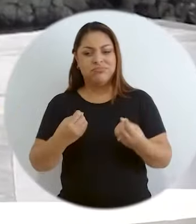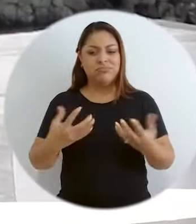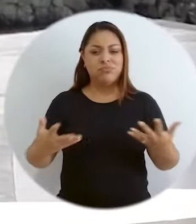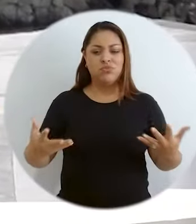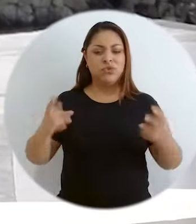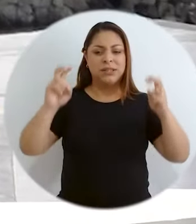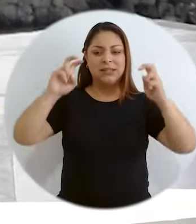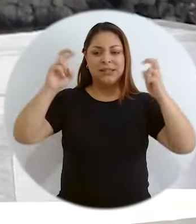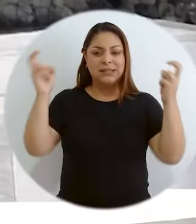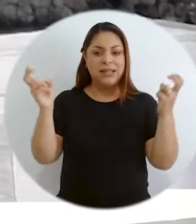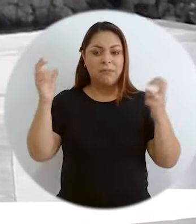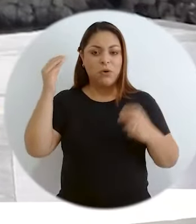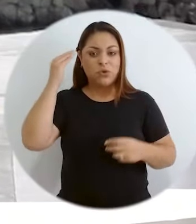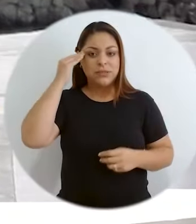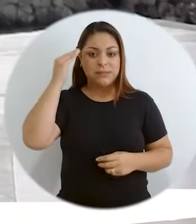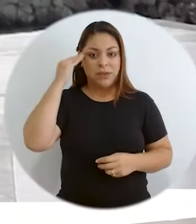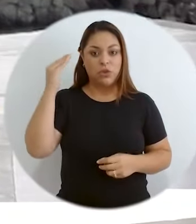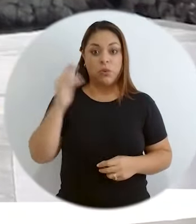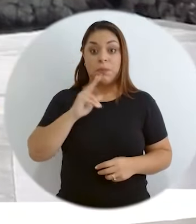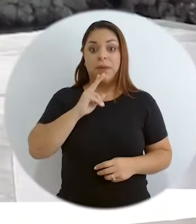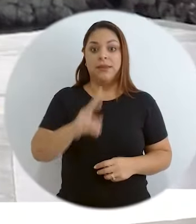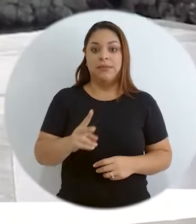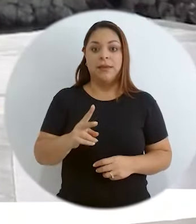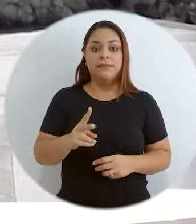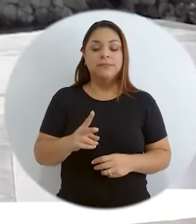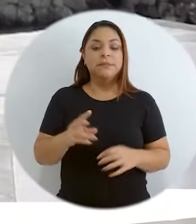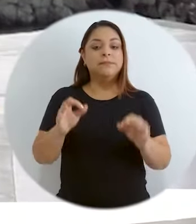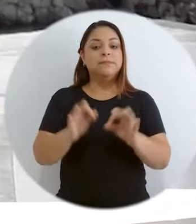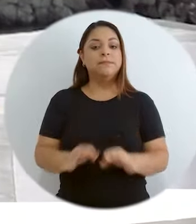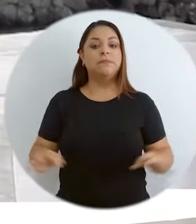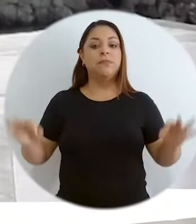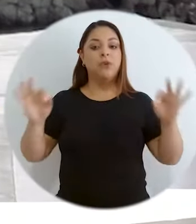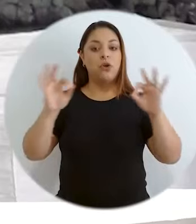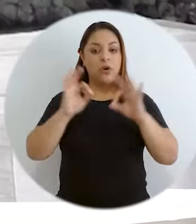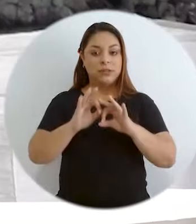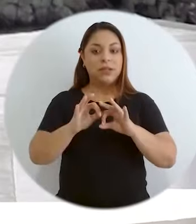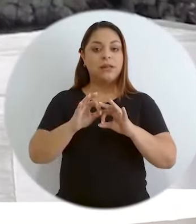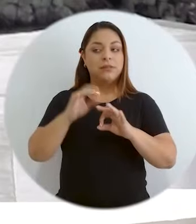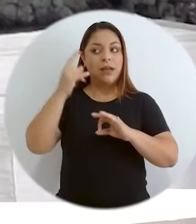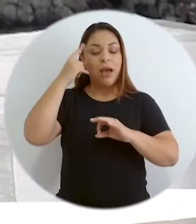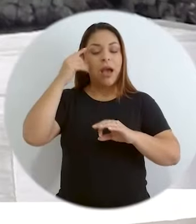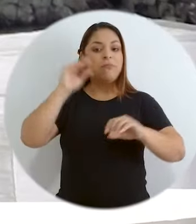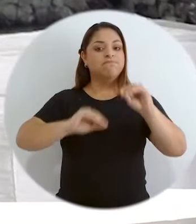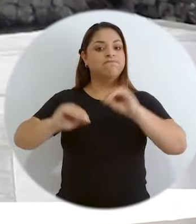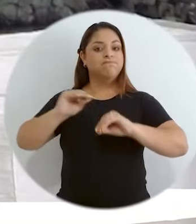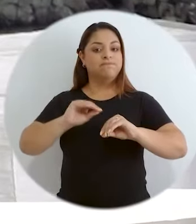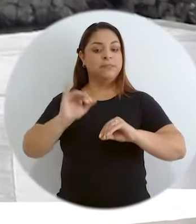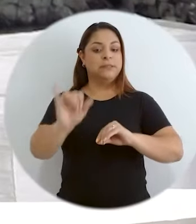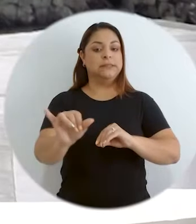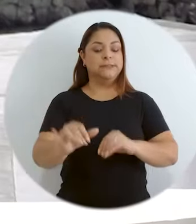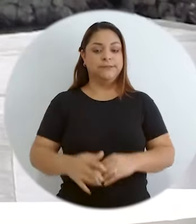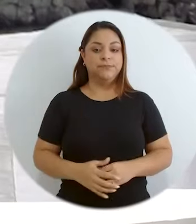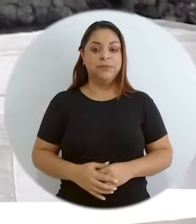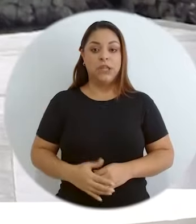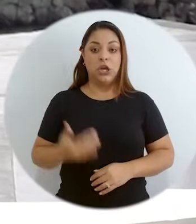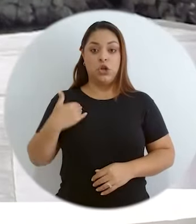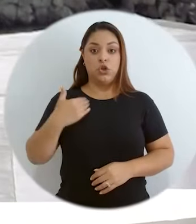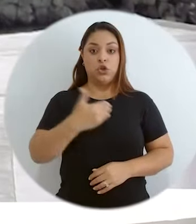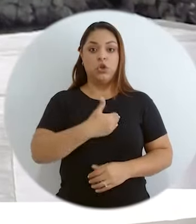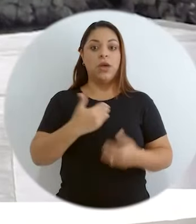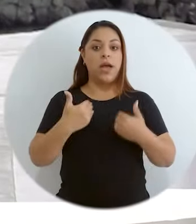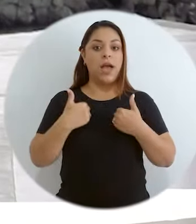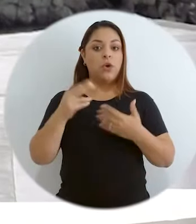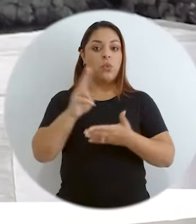sea, es tan amplio este aspecto del conocimiento que es importante también replantearnos en este sentido.